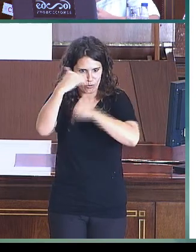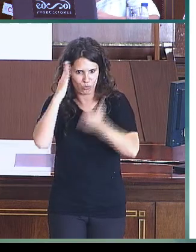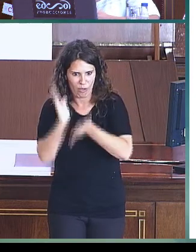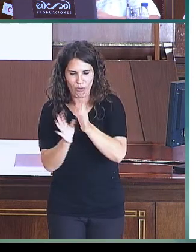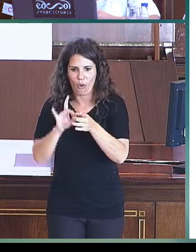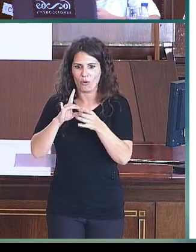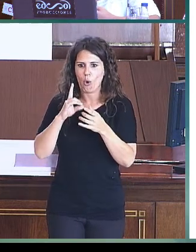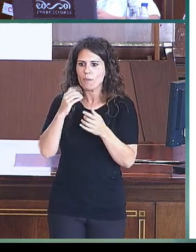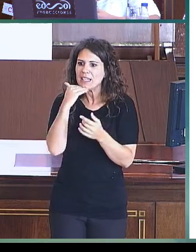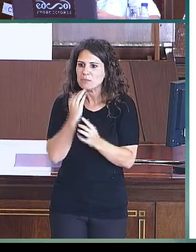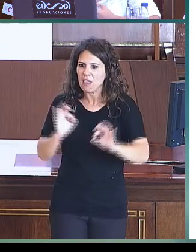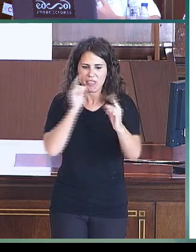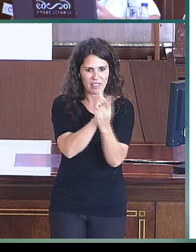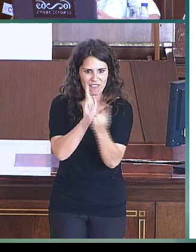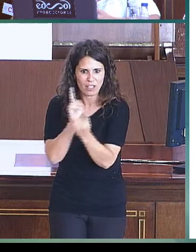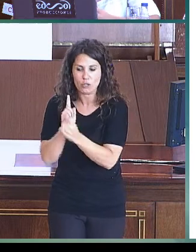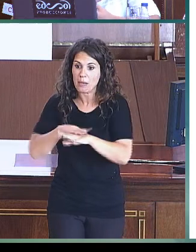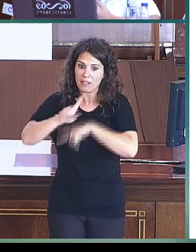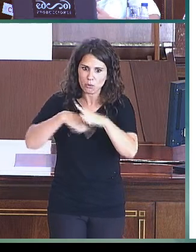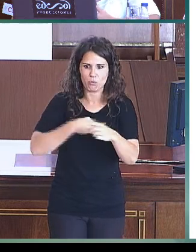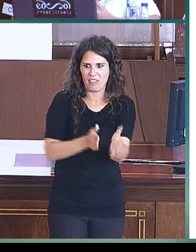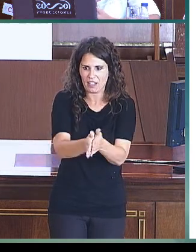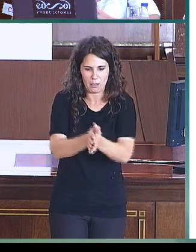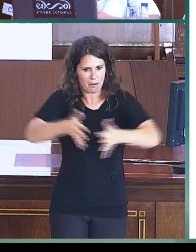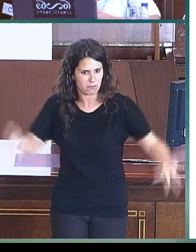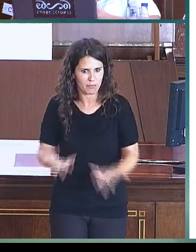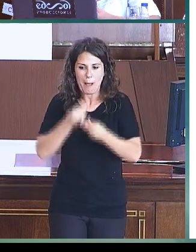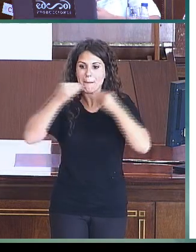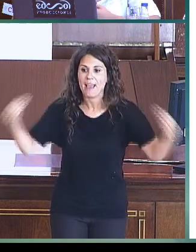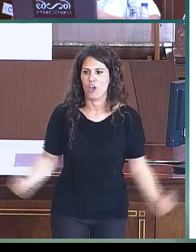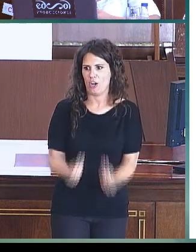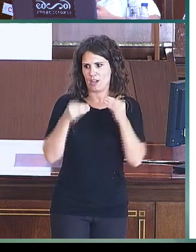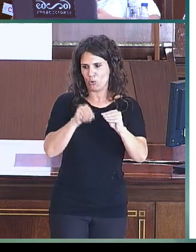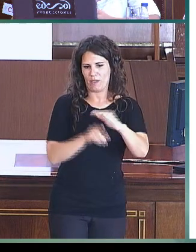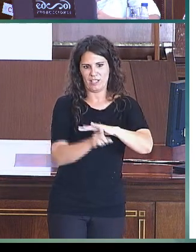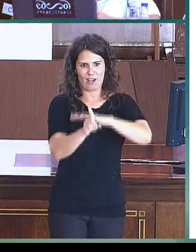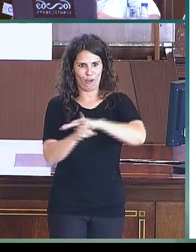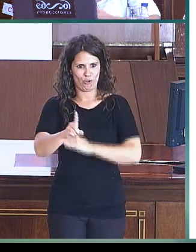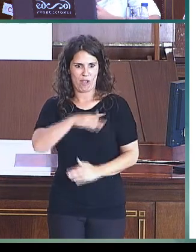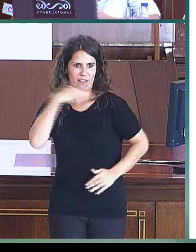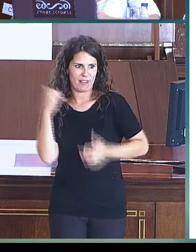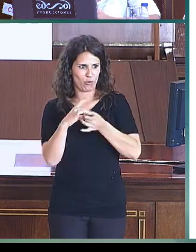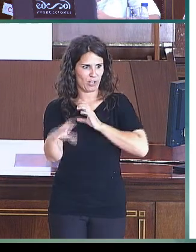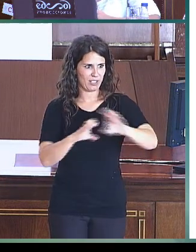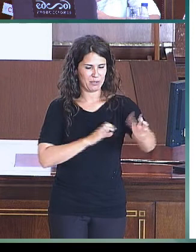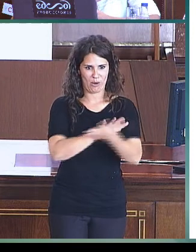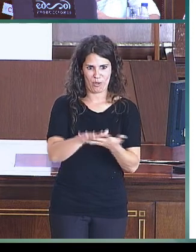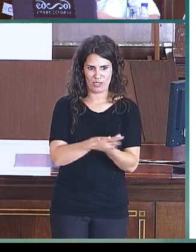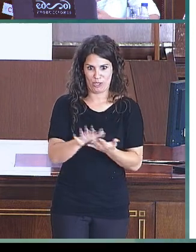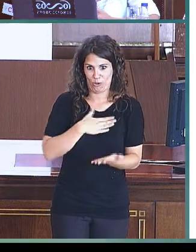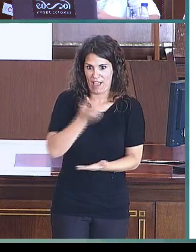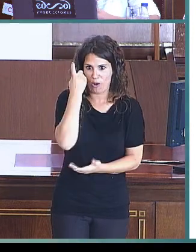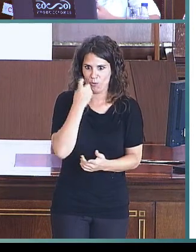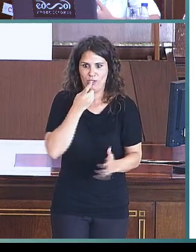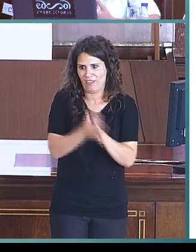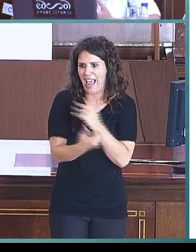específicas de cara a incentivar o motivar, mejorar el desarrollo de habilidades comunicativas en lengua de signos de nuestros